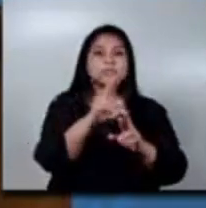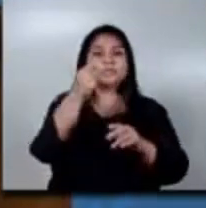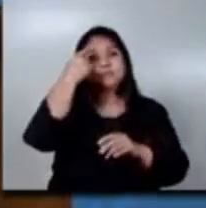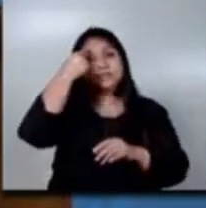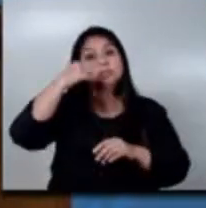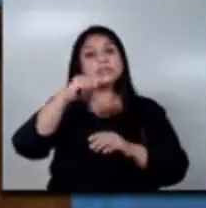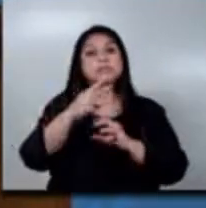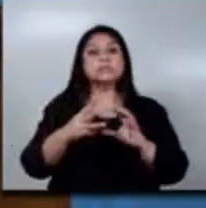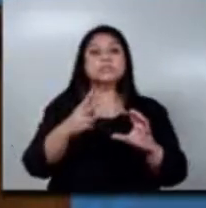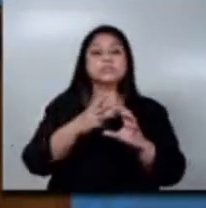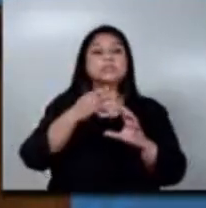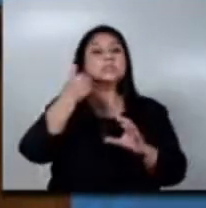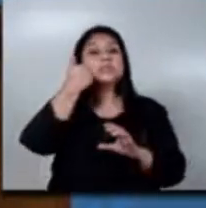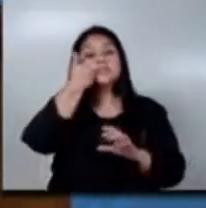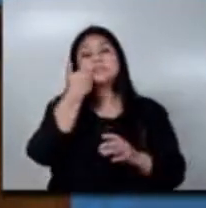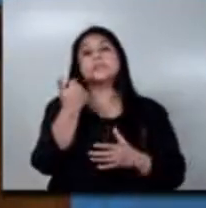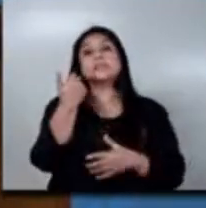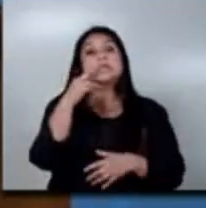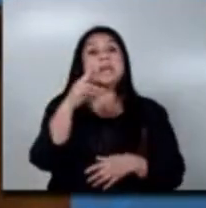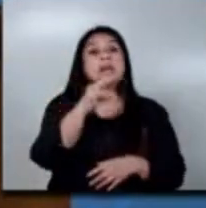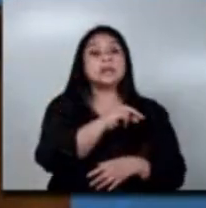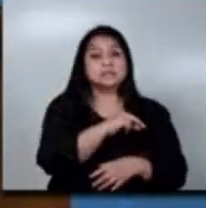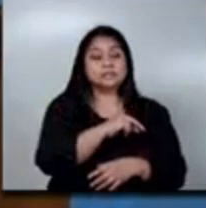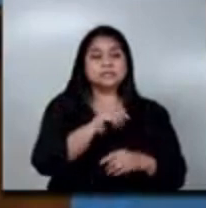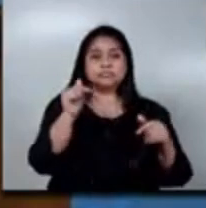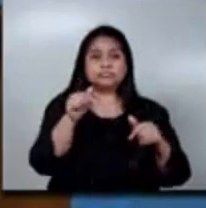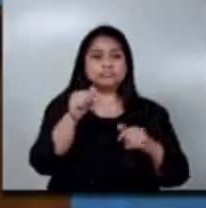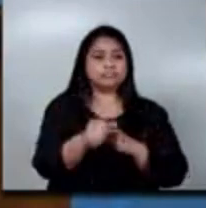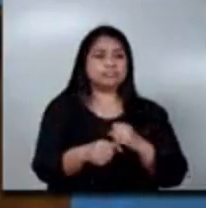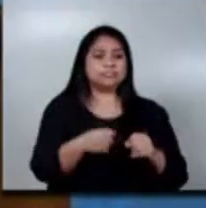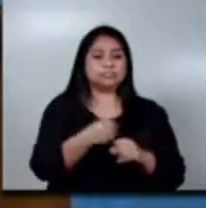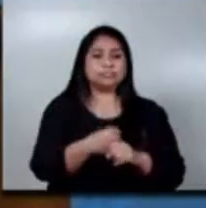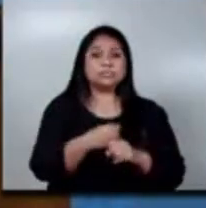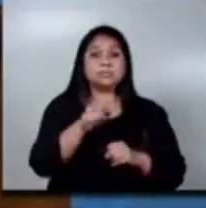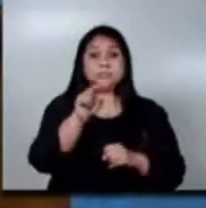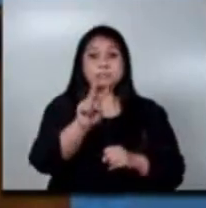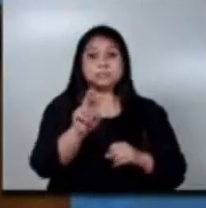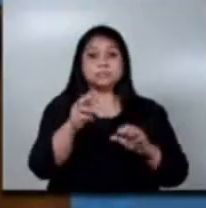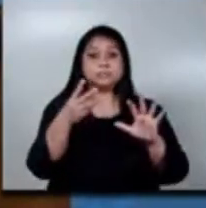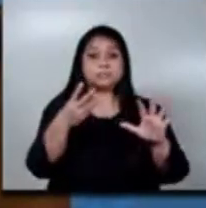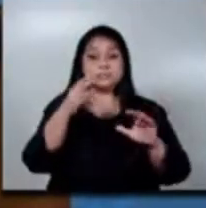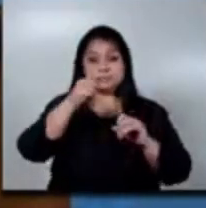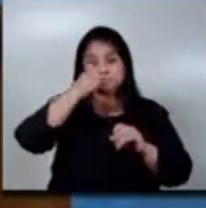de las Enfermedades Raras, que en este año, pues, es el veintiocho de febrero.